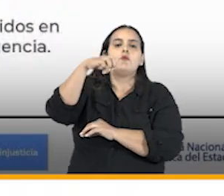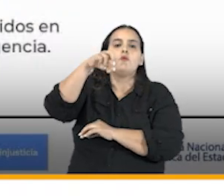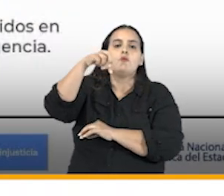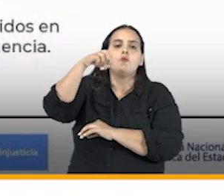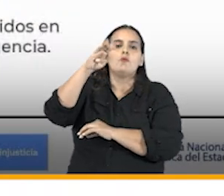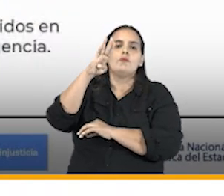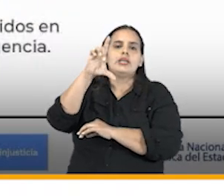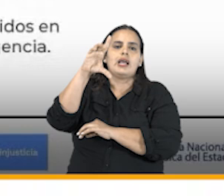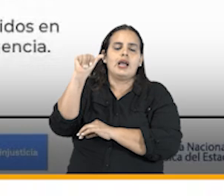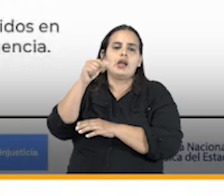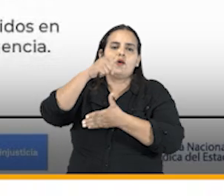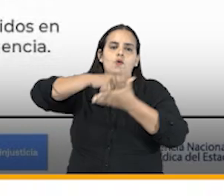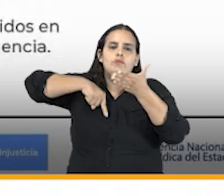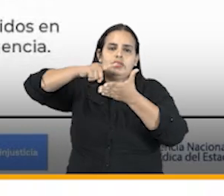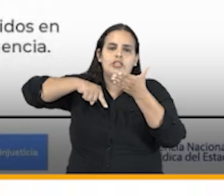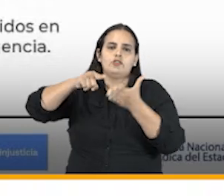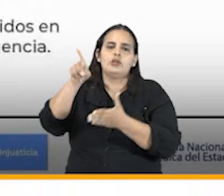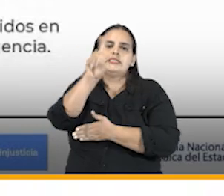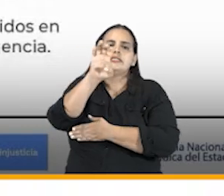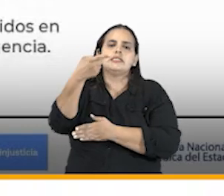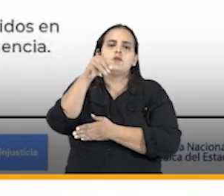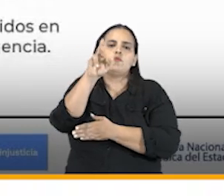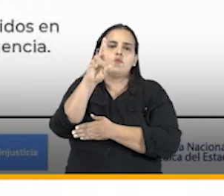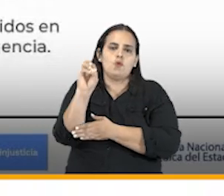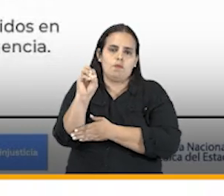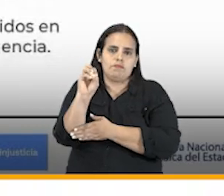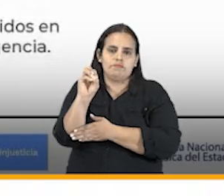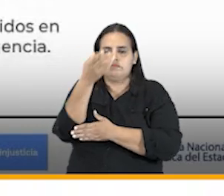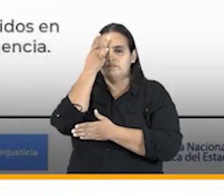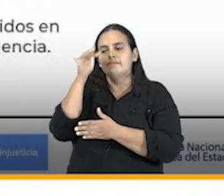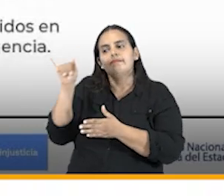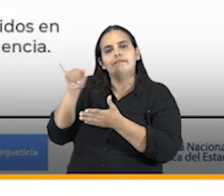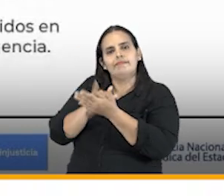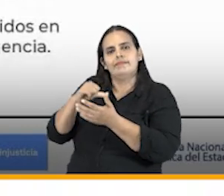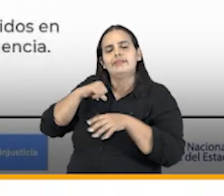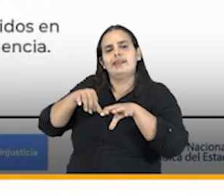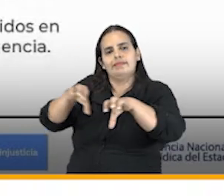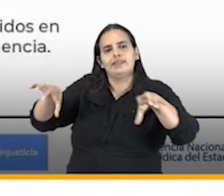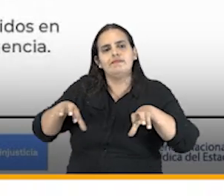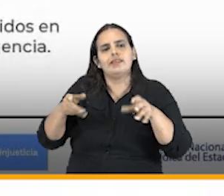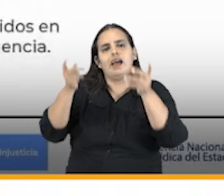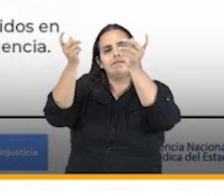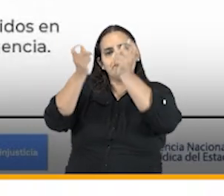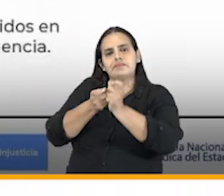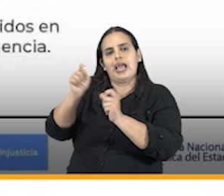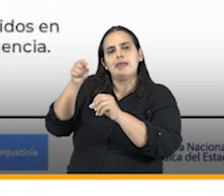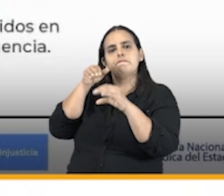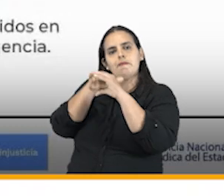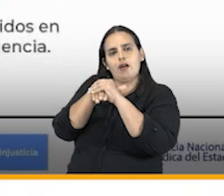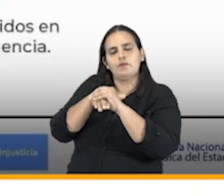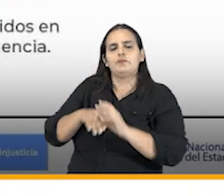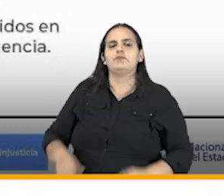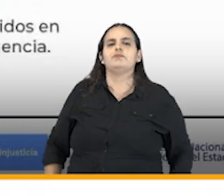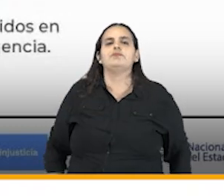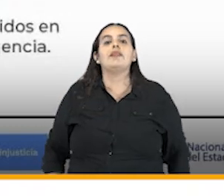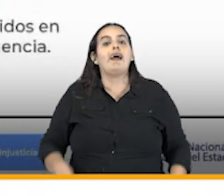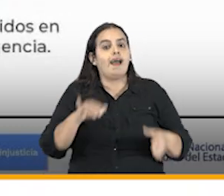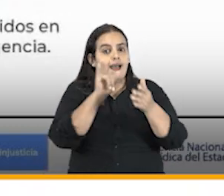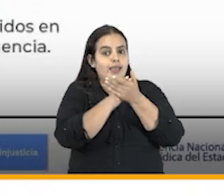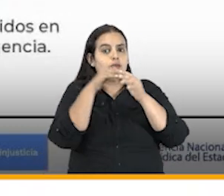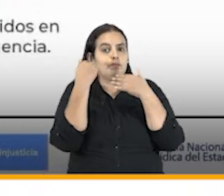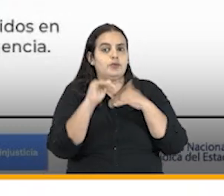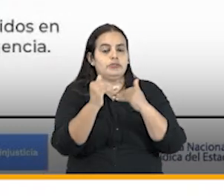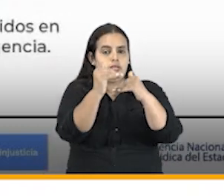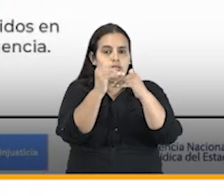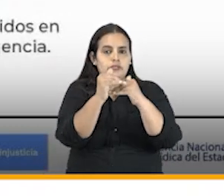un contrato de seguro que amparaba la actividad financiera del banco eso en cuanto